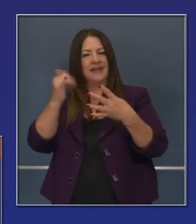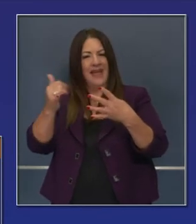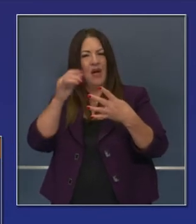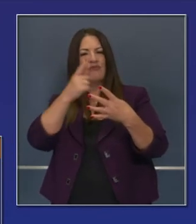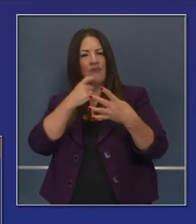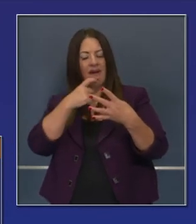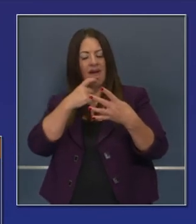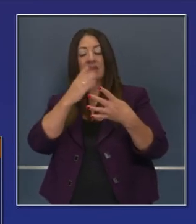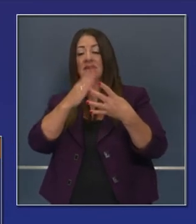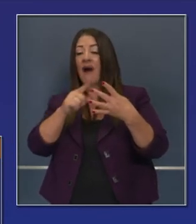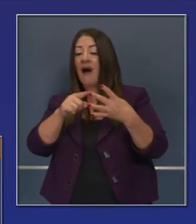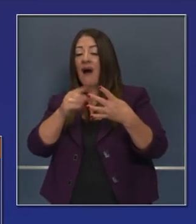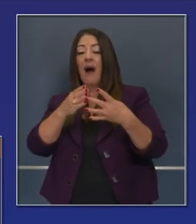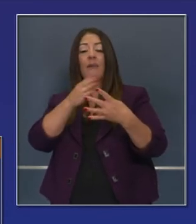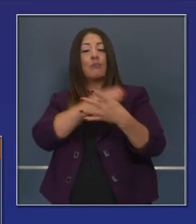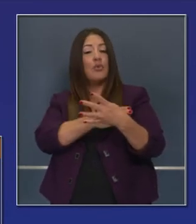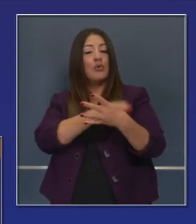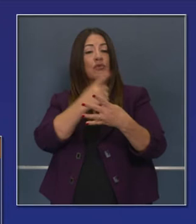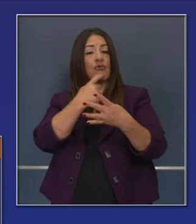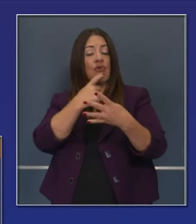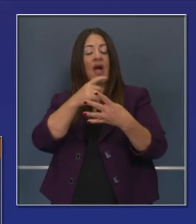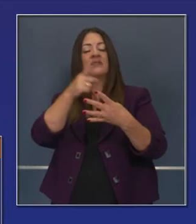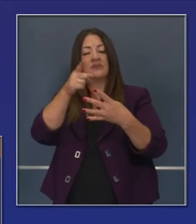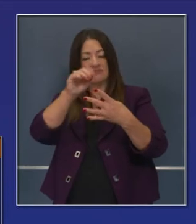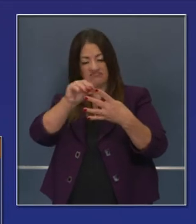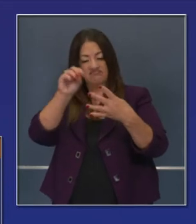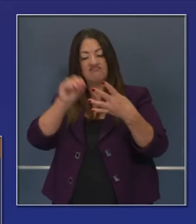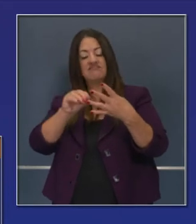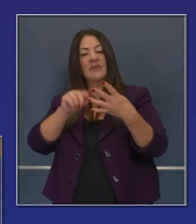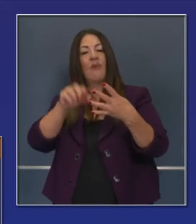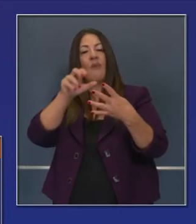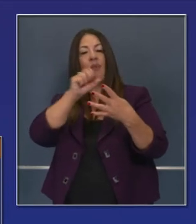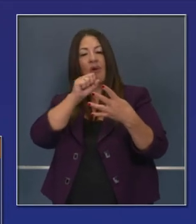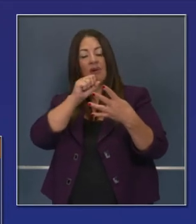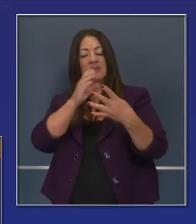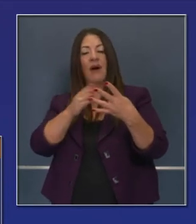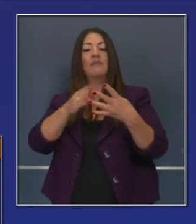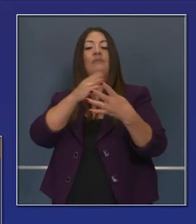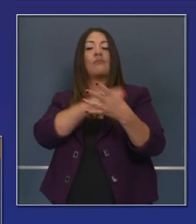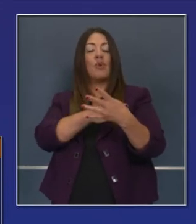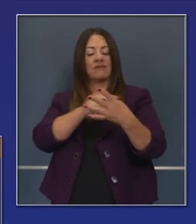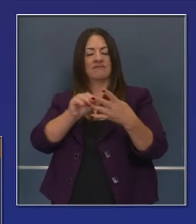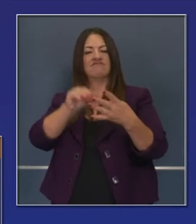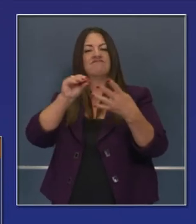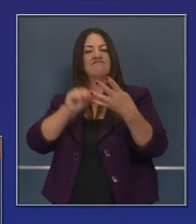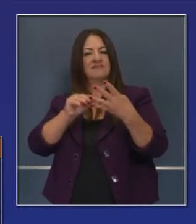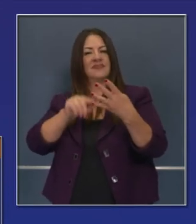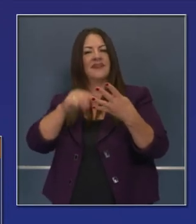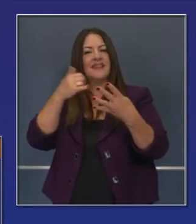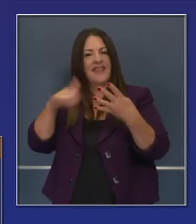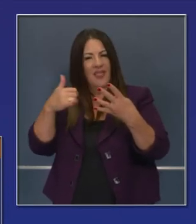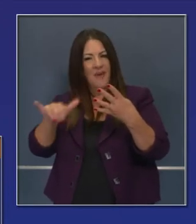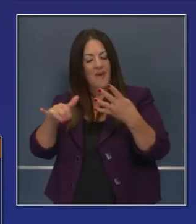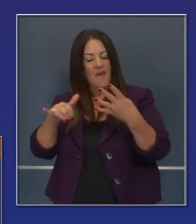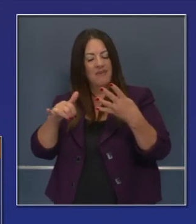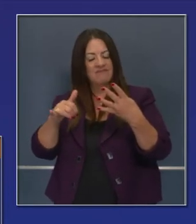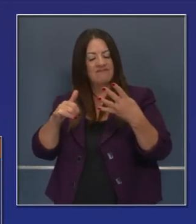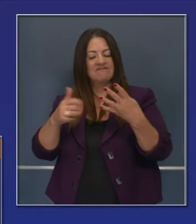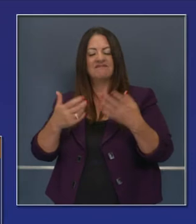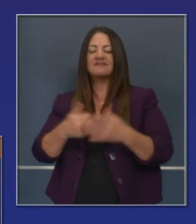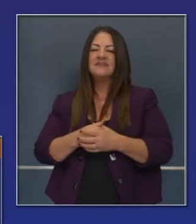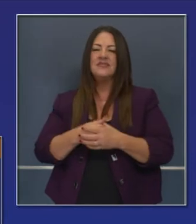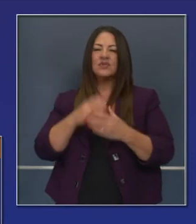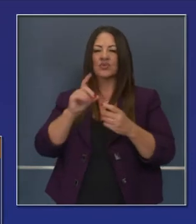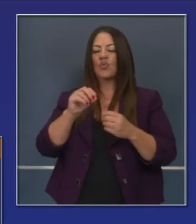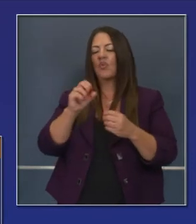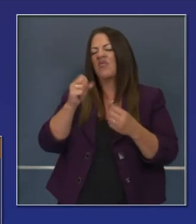que es el nivel menos restrictivo. Así que el doctor Gally les traerá las últimas noticias